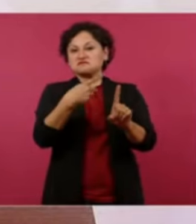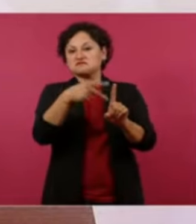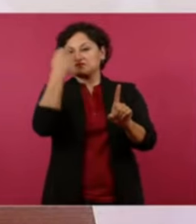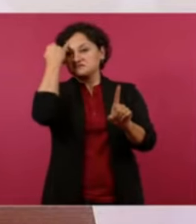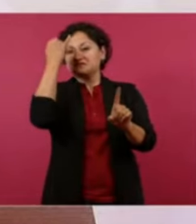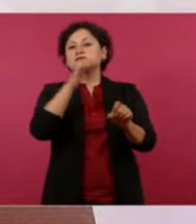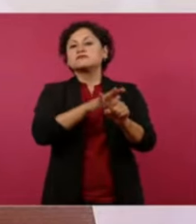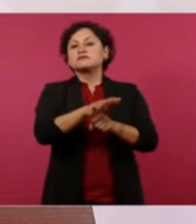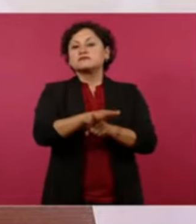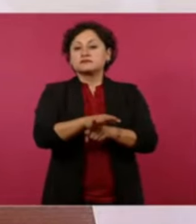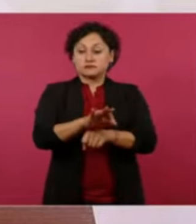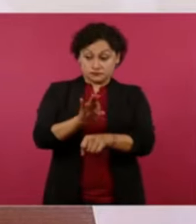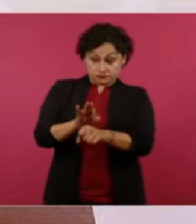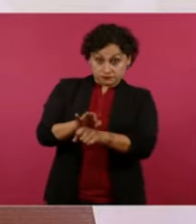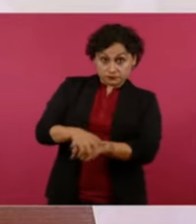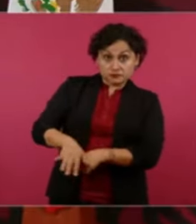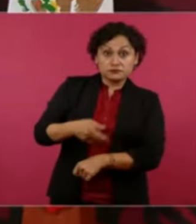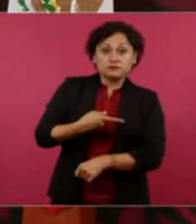evangelio